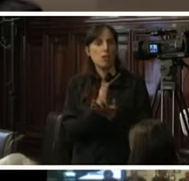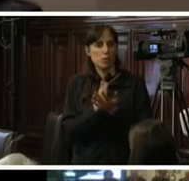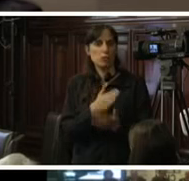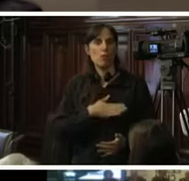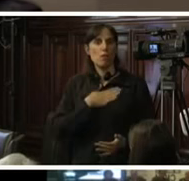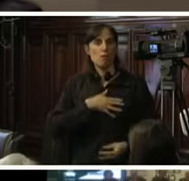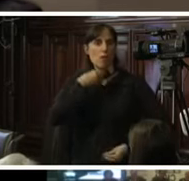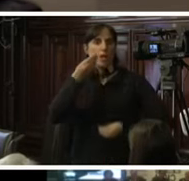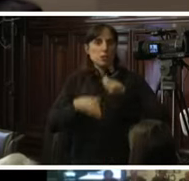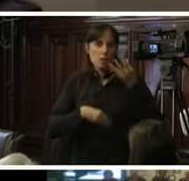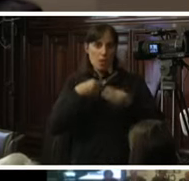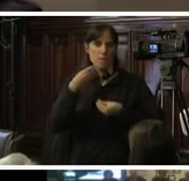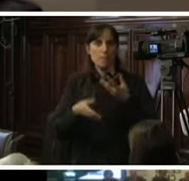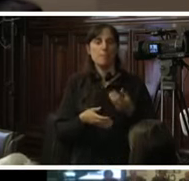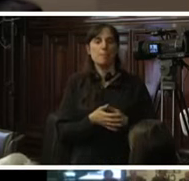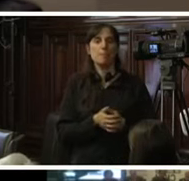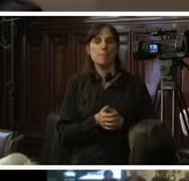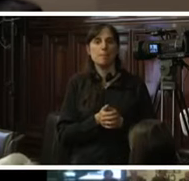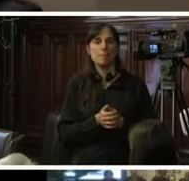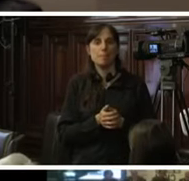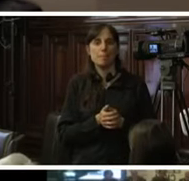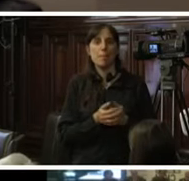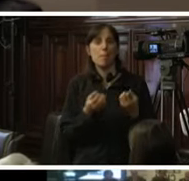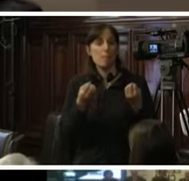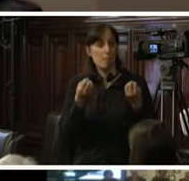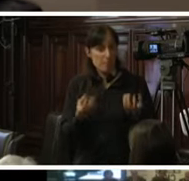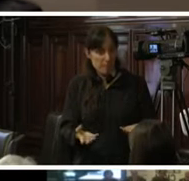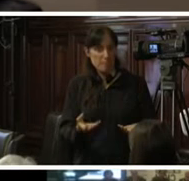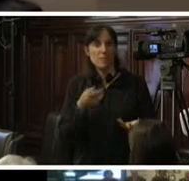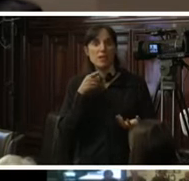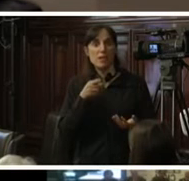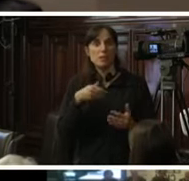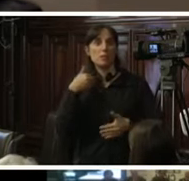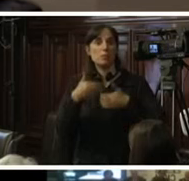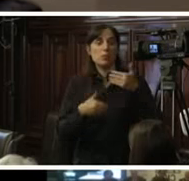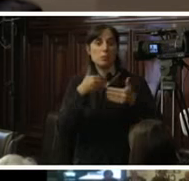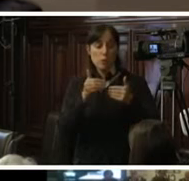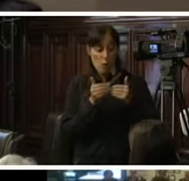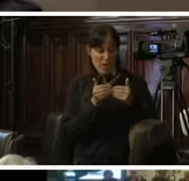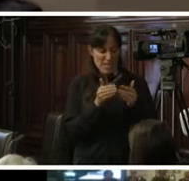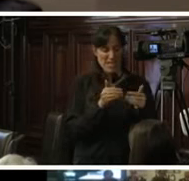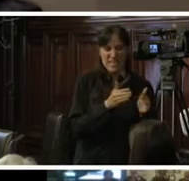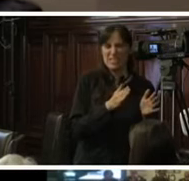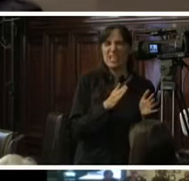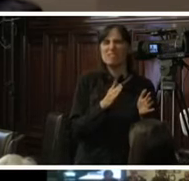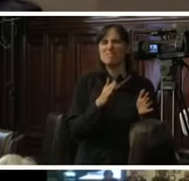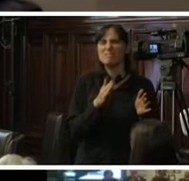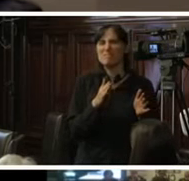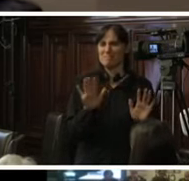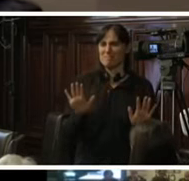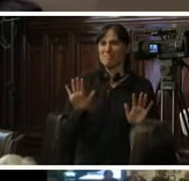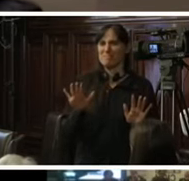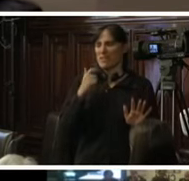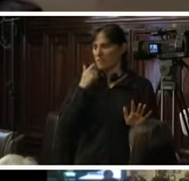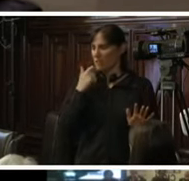por consiguiente un procedimiento en fase inicial sería prematuro calificarlo